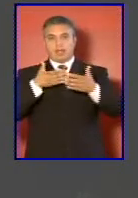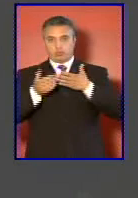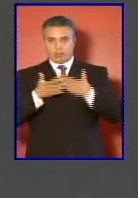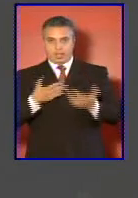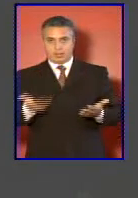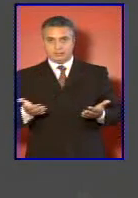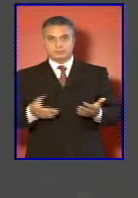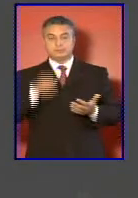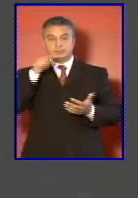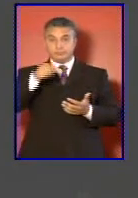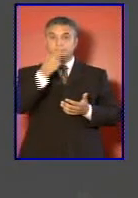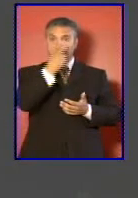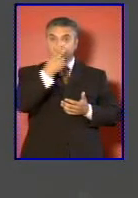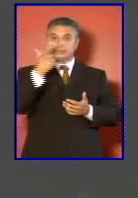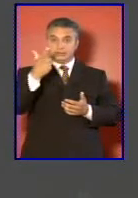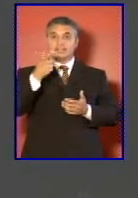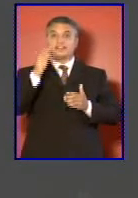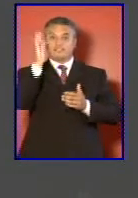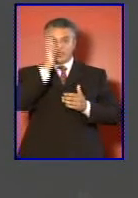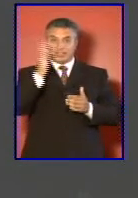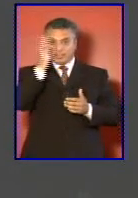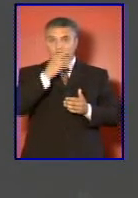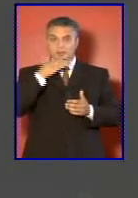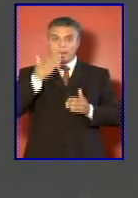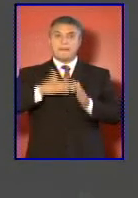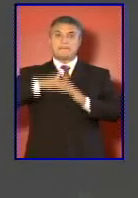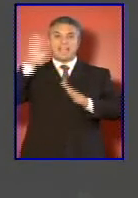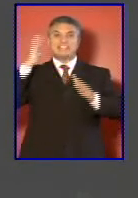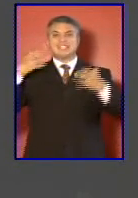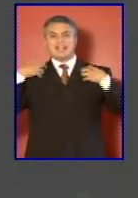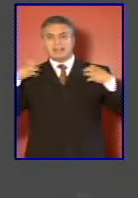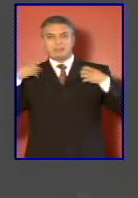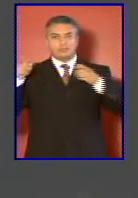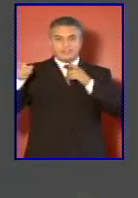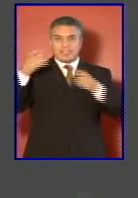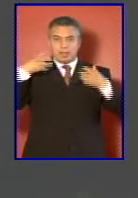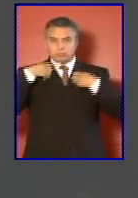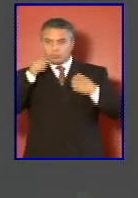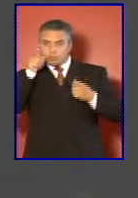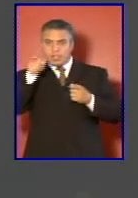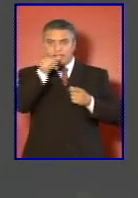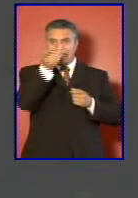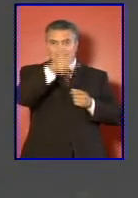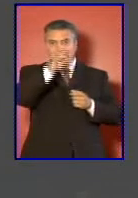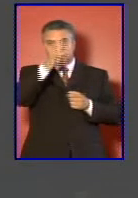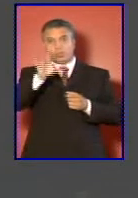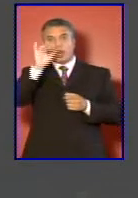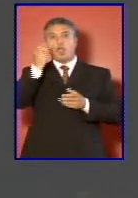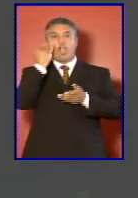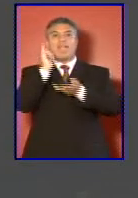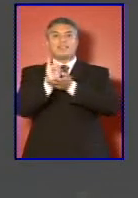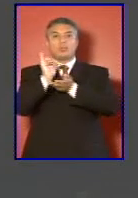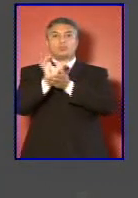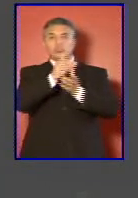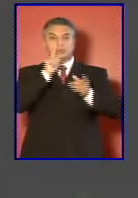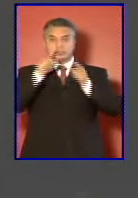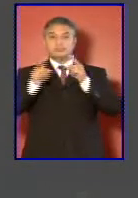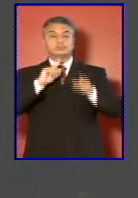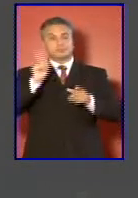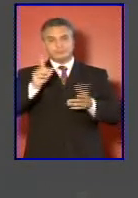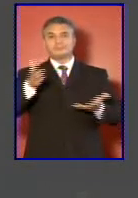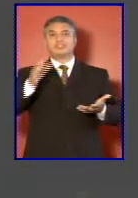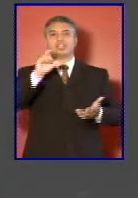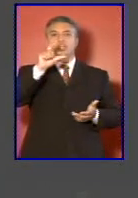verdaderamente el 27 de febrero más que responsabilidades individuales o institucionales significó el